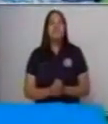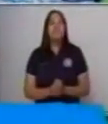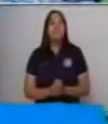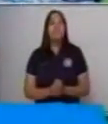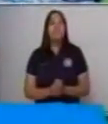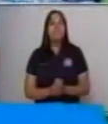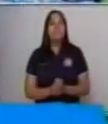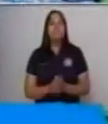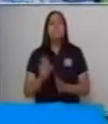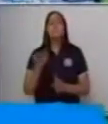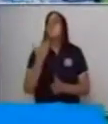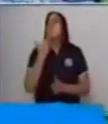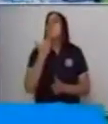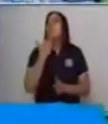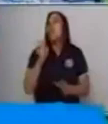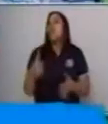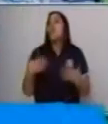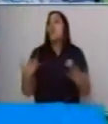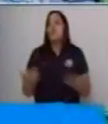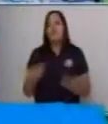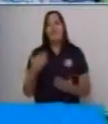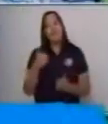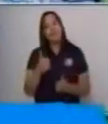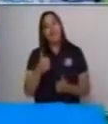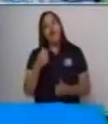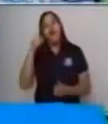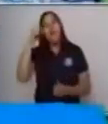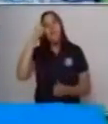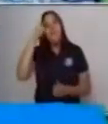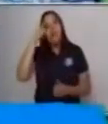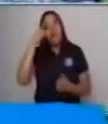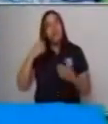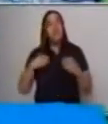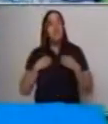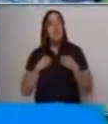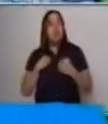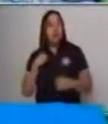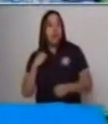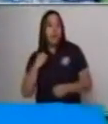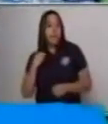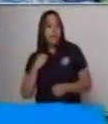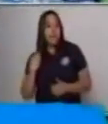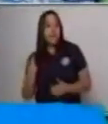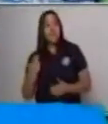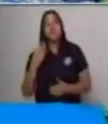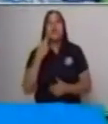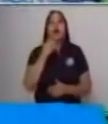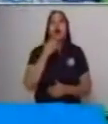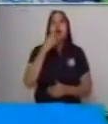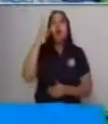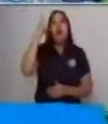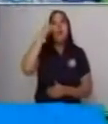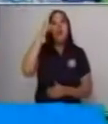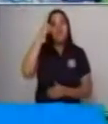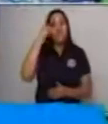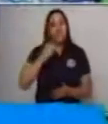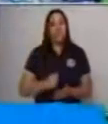¿De qué color? Amarillo. Muy bien. Una camiseta de color amarillo.